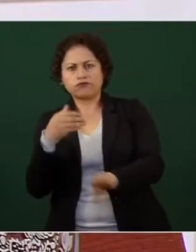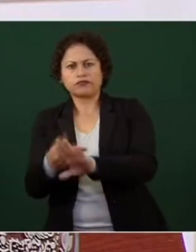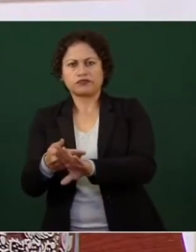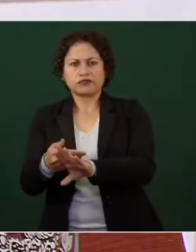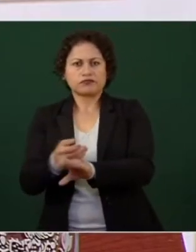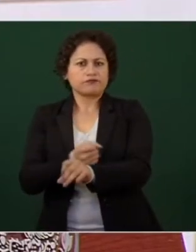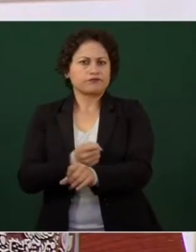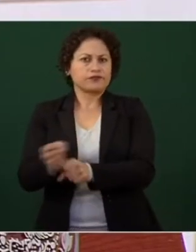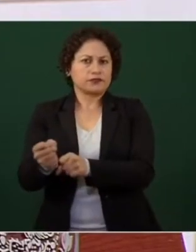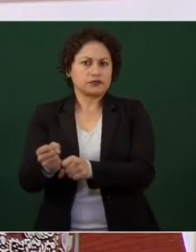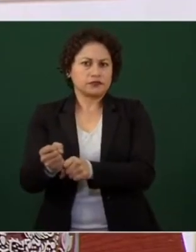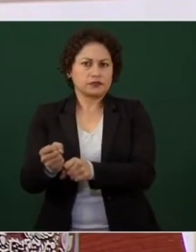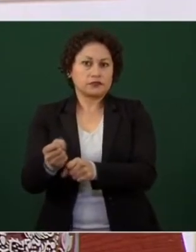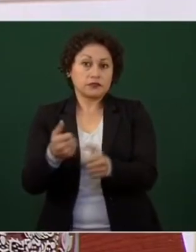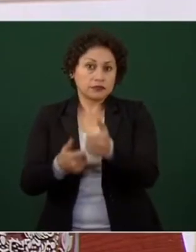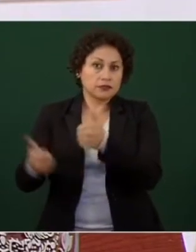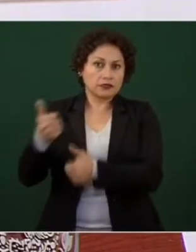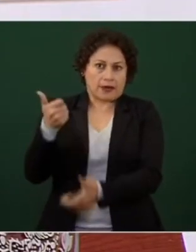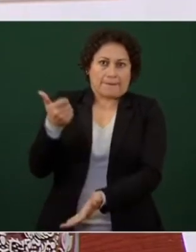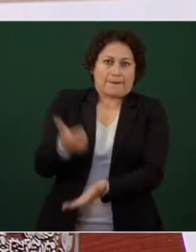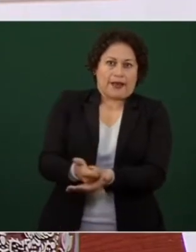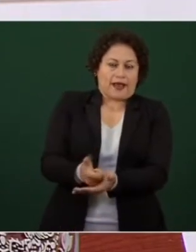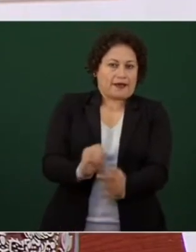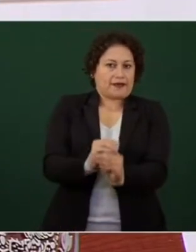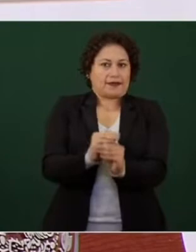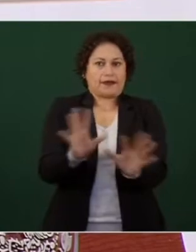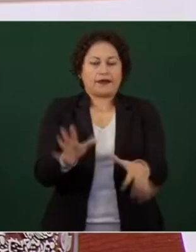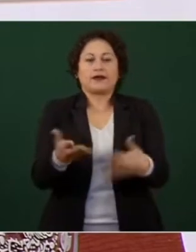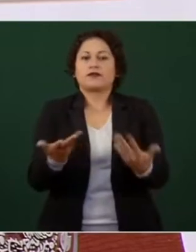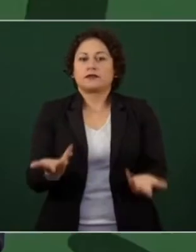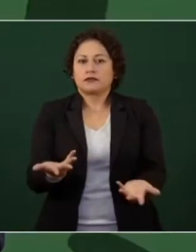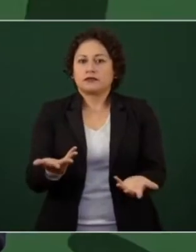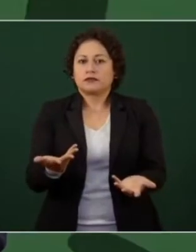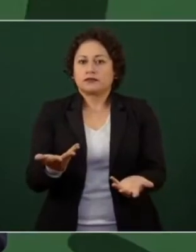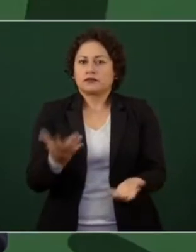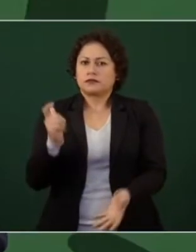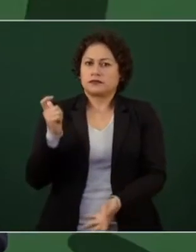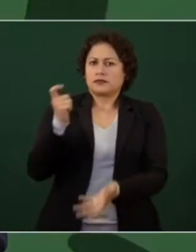y saber qué propósito